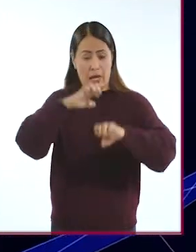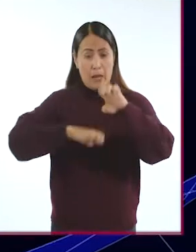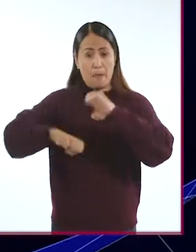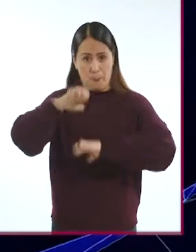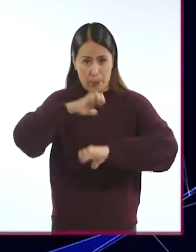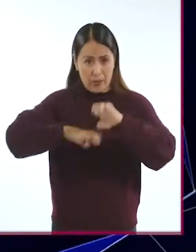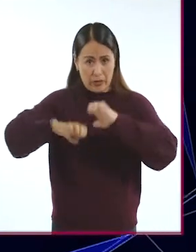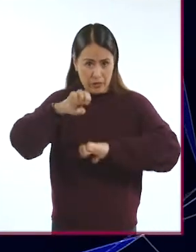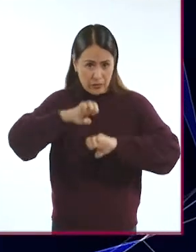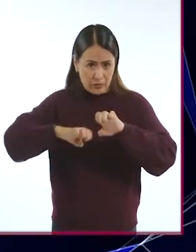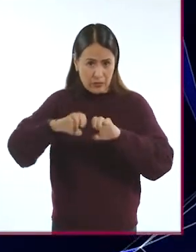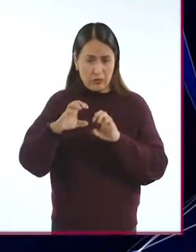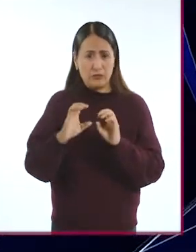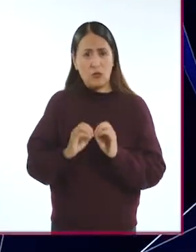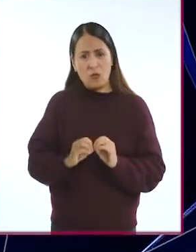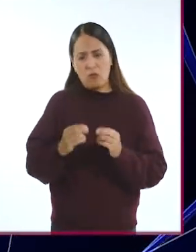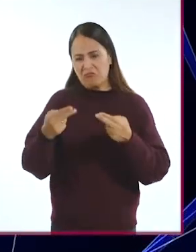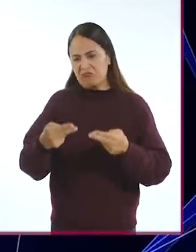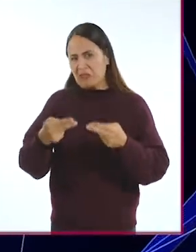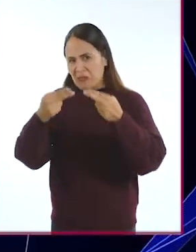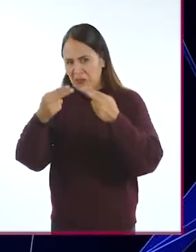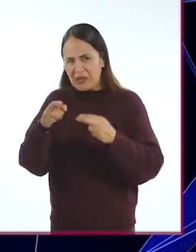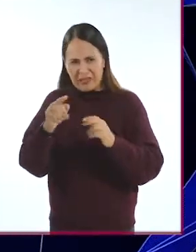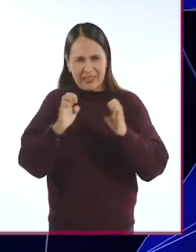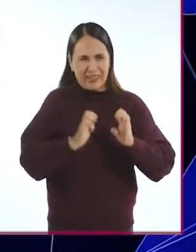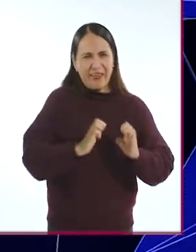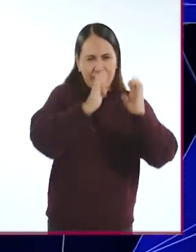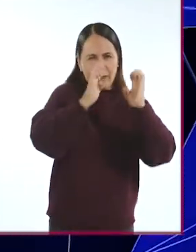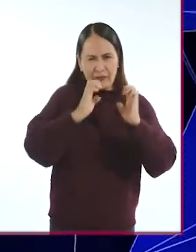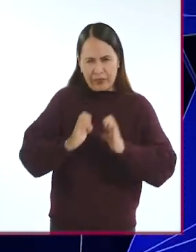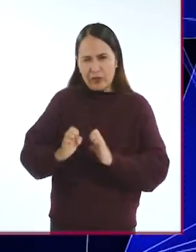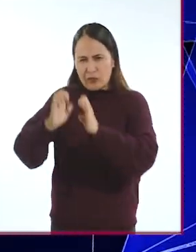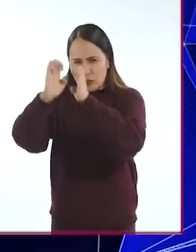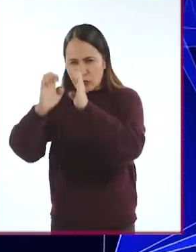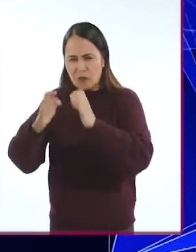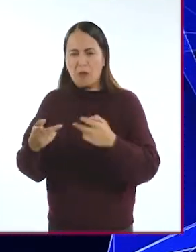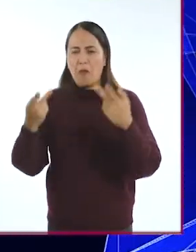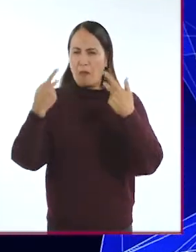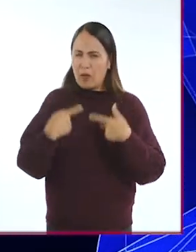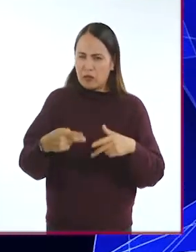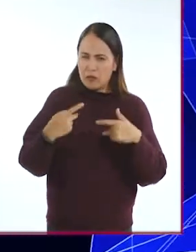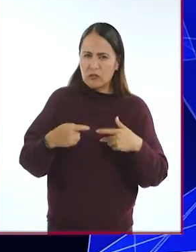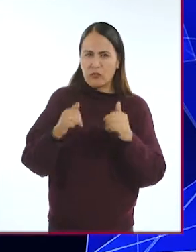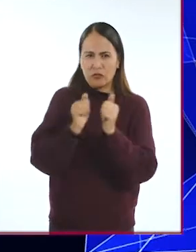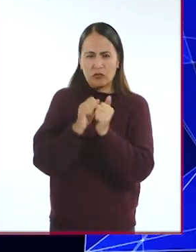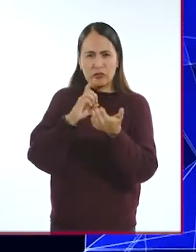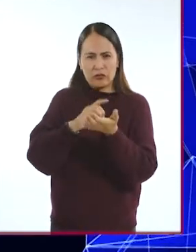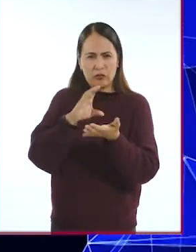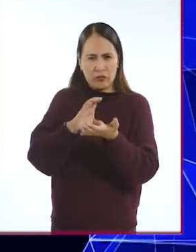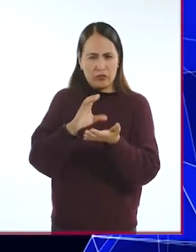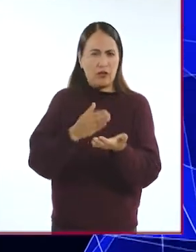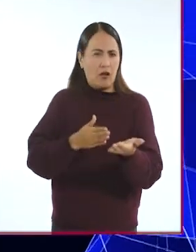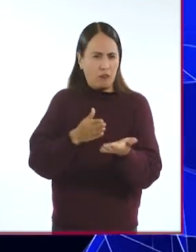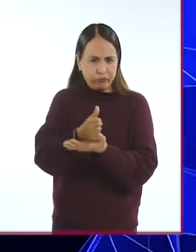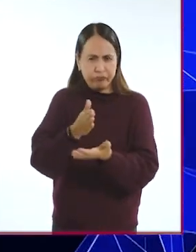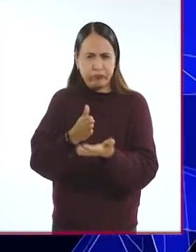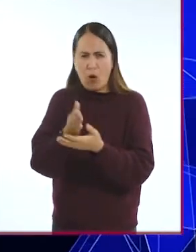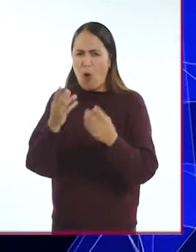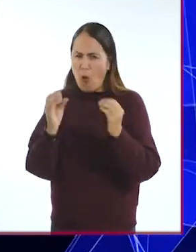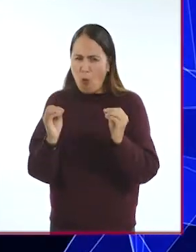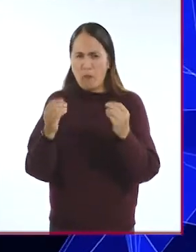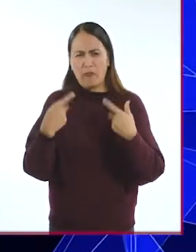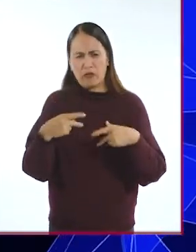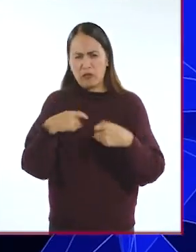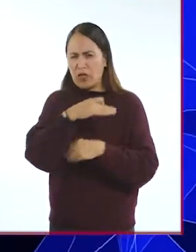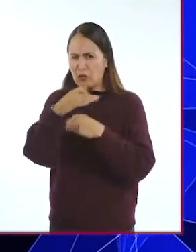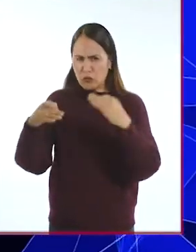las empresas y en general todas las instalaciones donde accede público en general deben